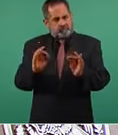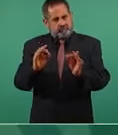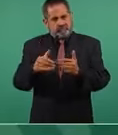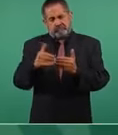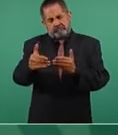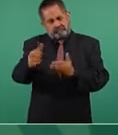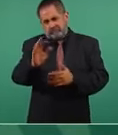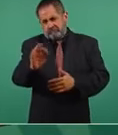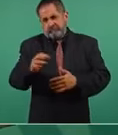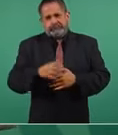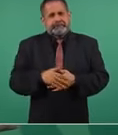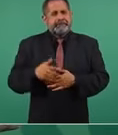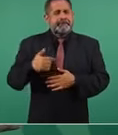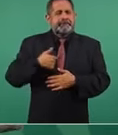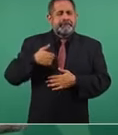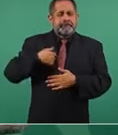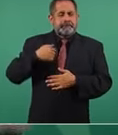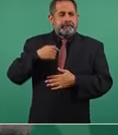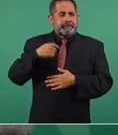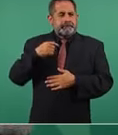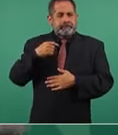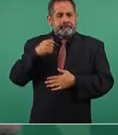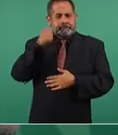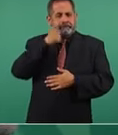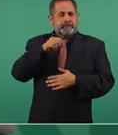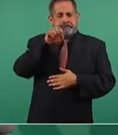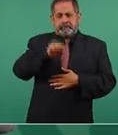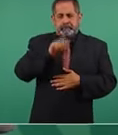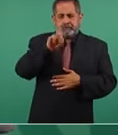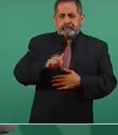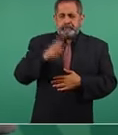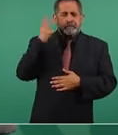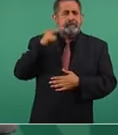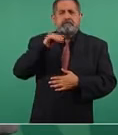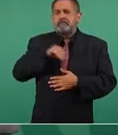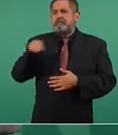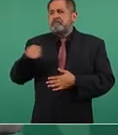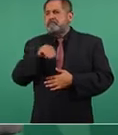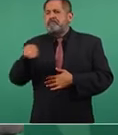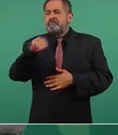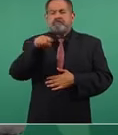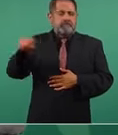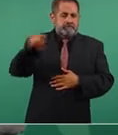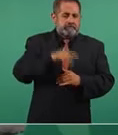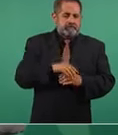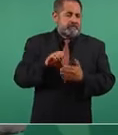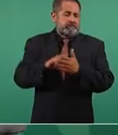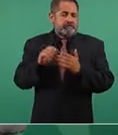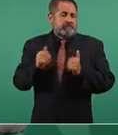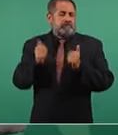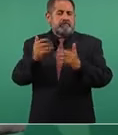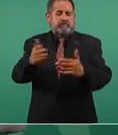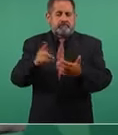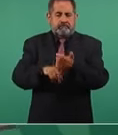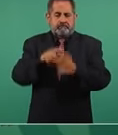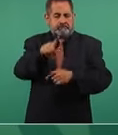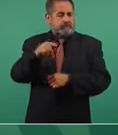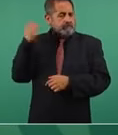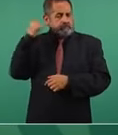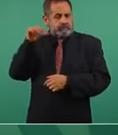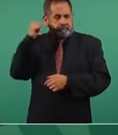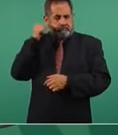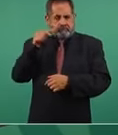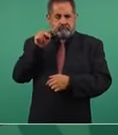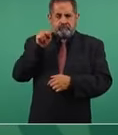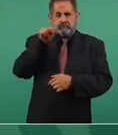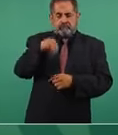Yo hago una gira el fin de semana y llego a Acapulco y